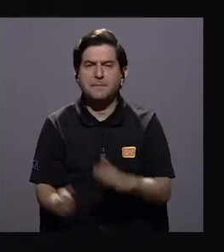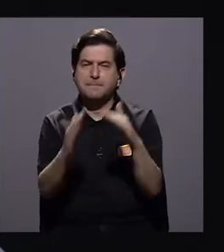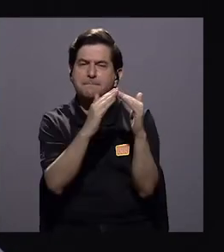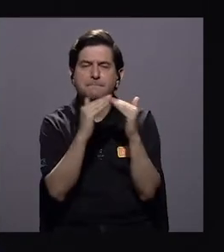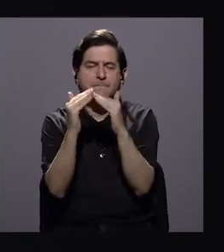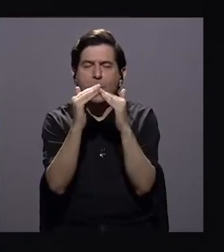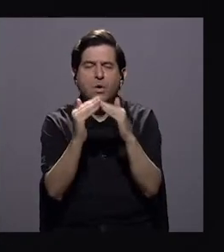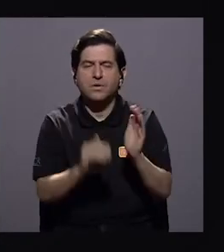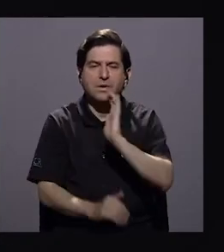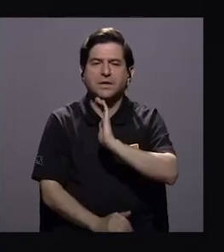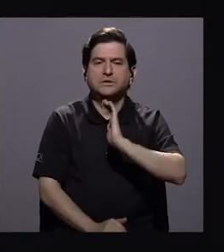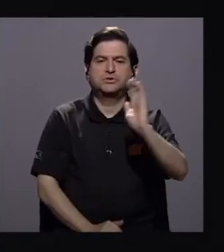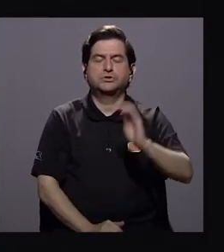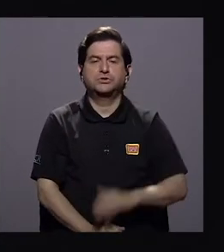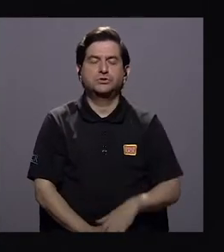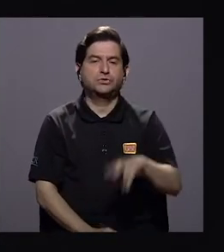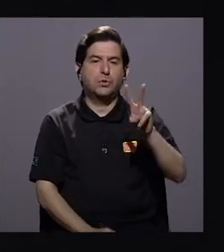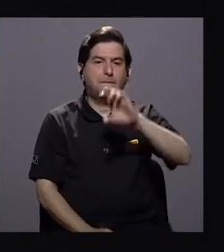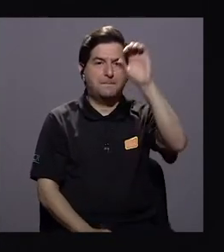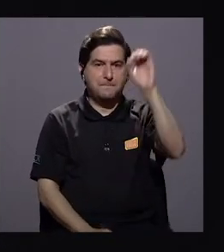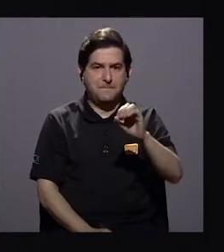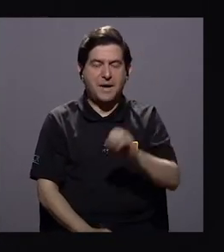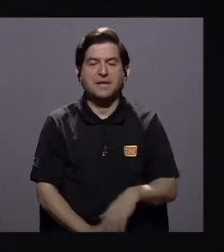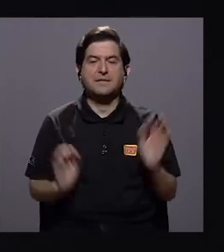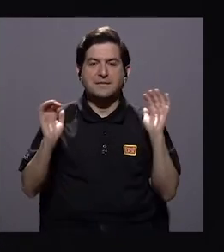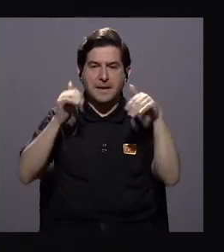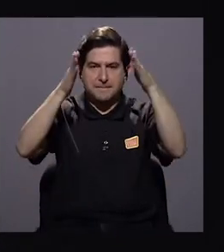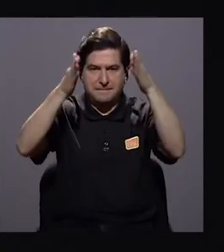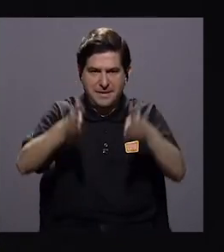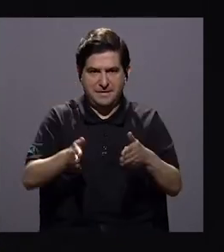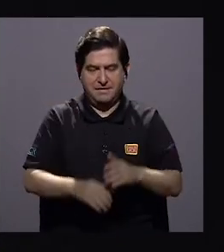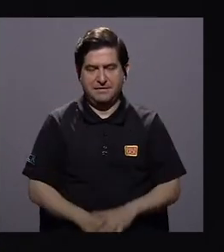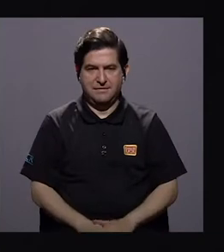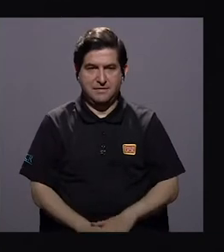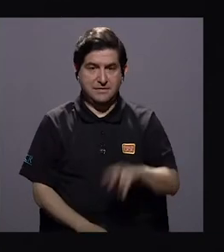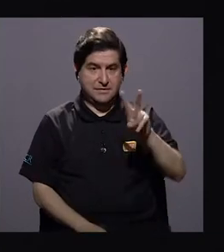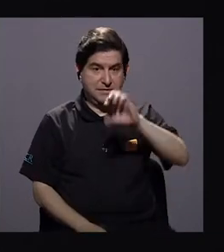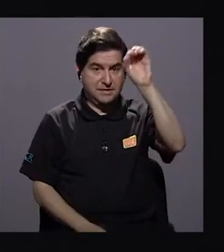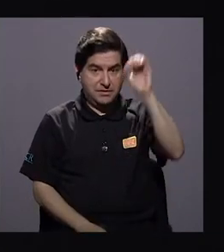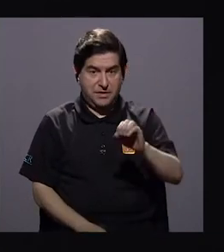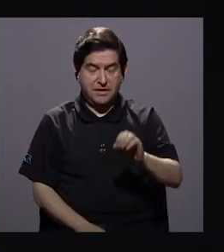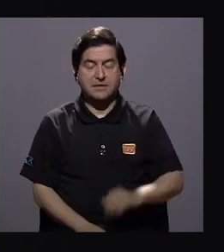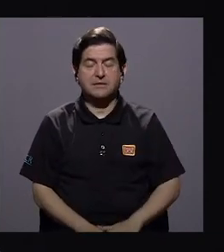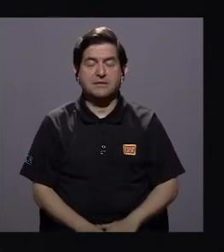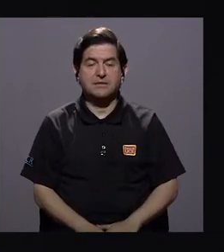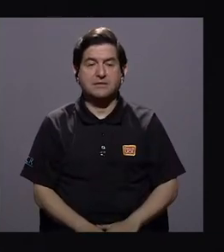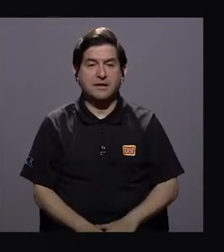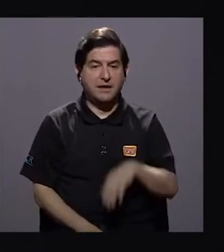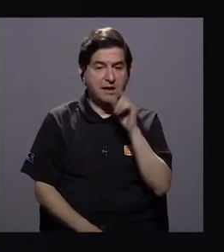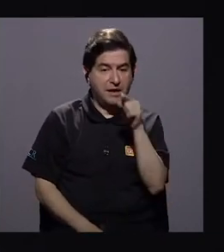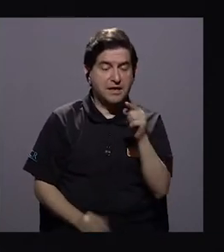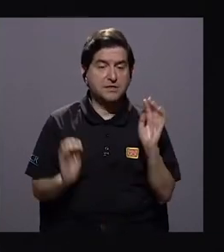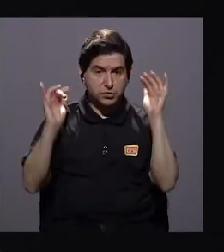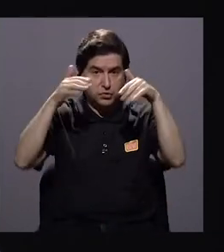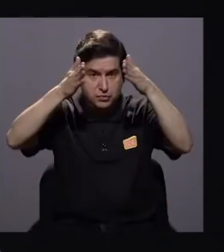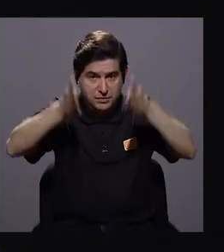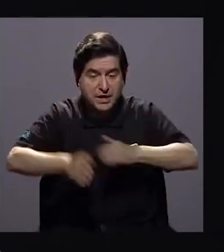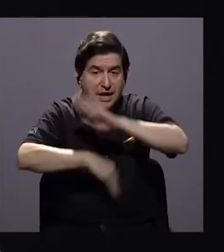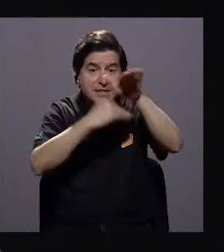esa población de niños un 20% que son migrantes. De ese 20% de niños que son migrantes,